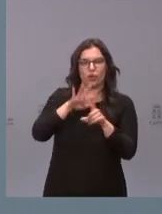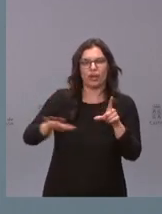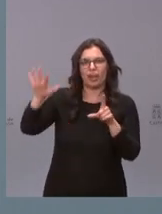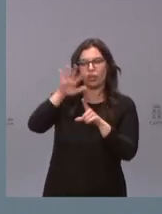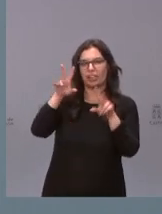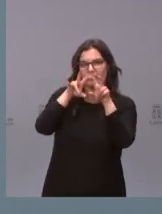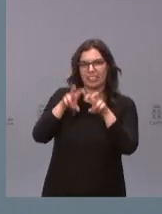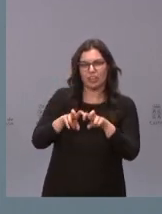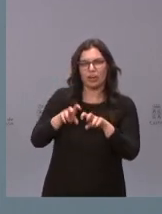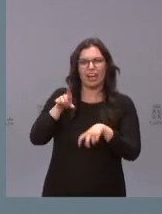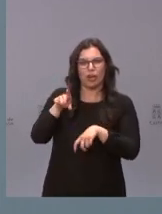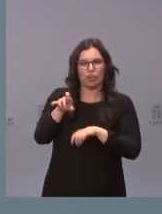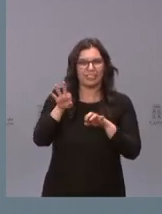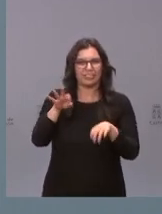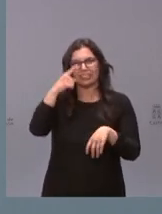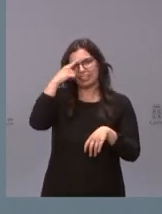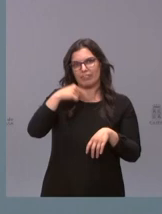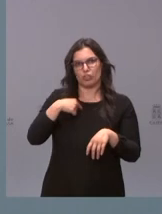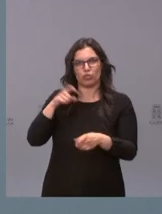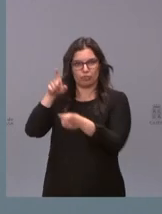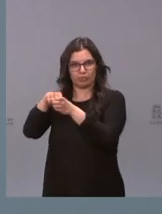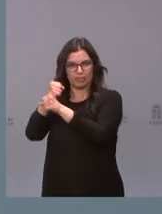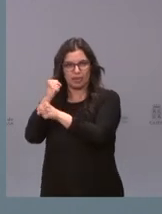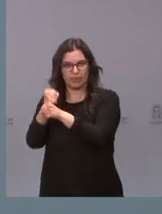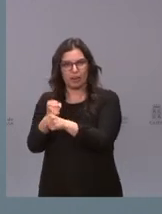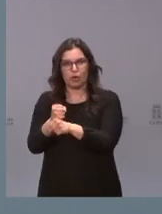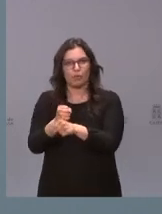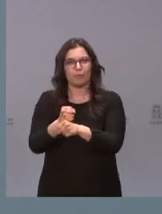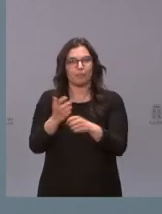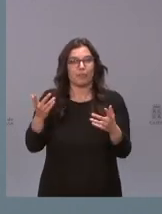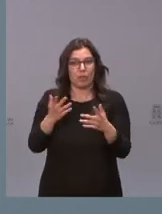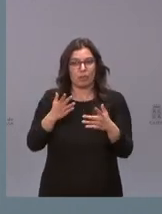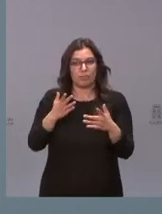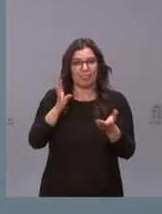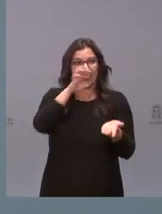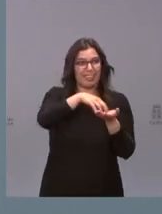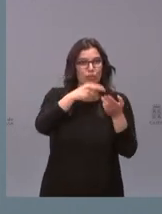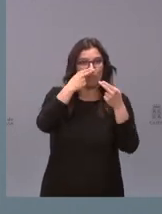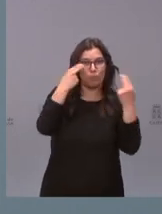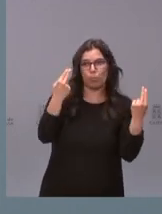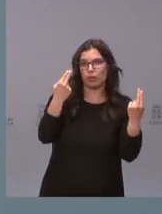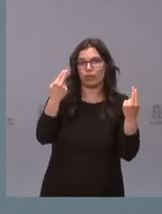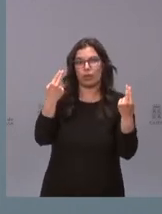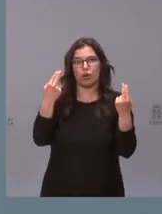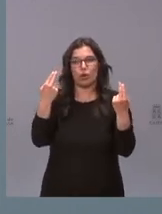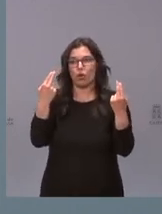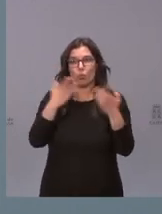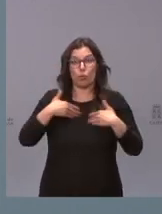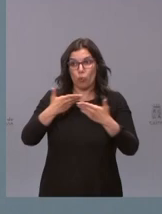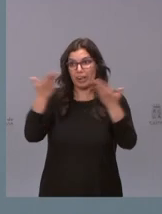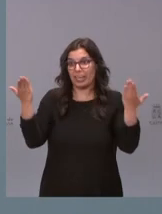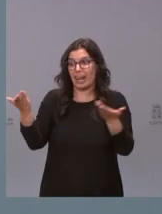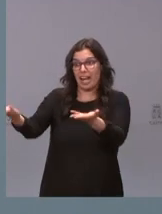Oncológicas donde como ustedes saben yo trabajo allí es decir de cualquier centro público estamos encantados de